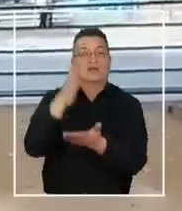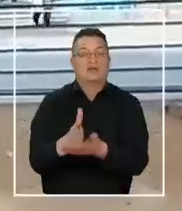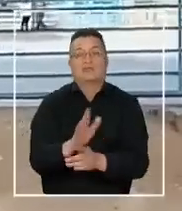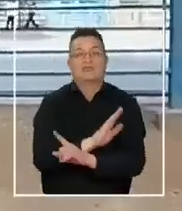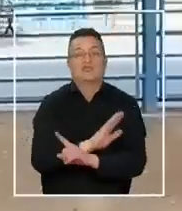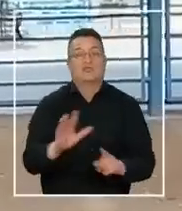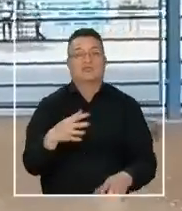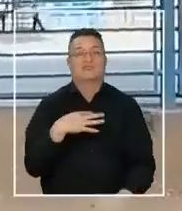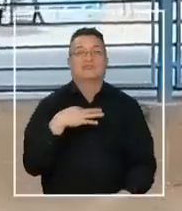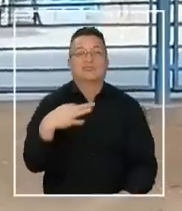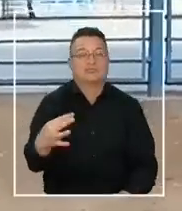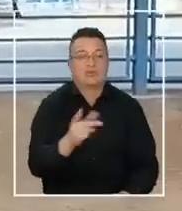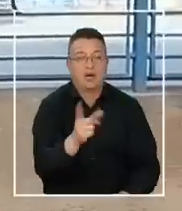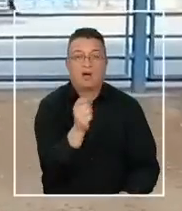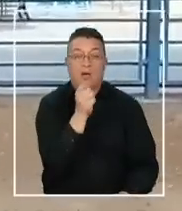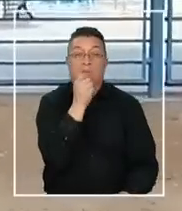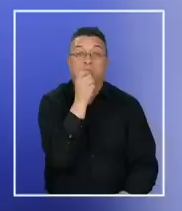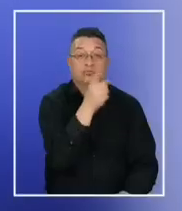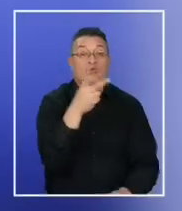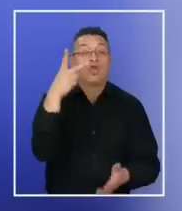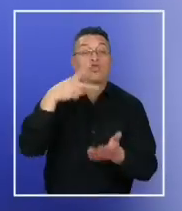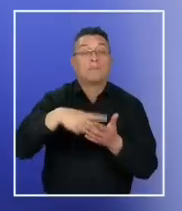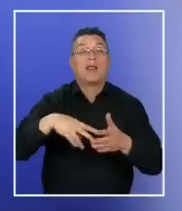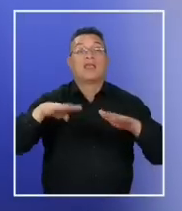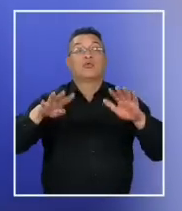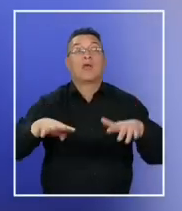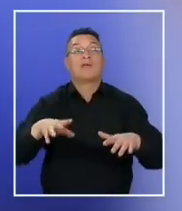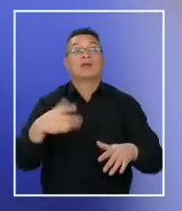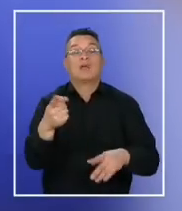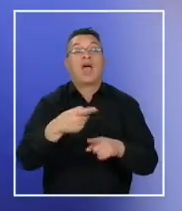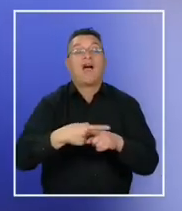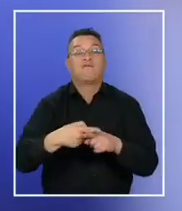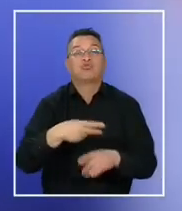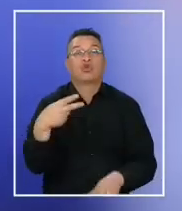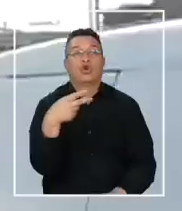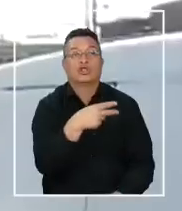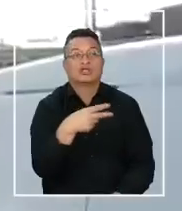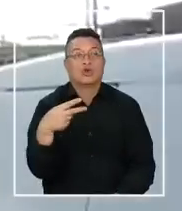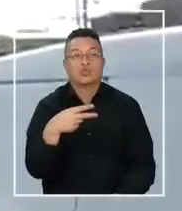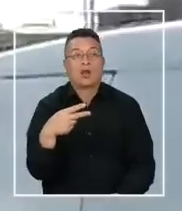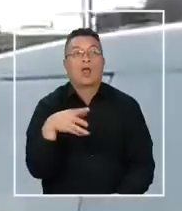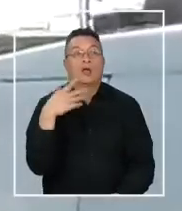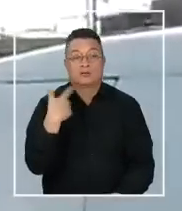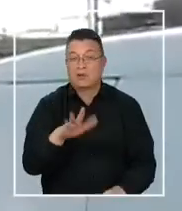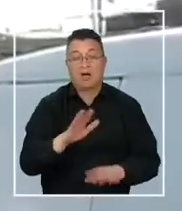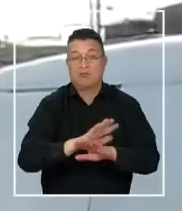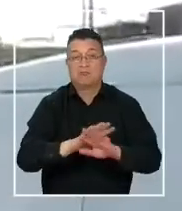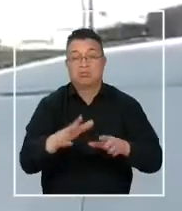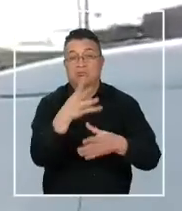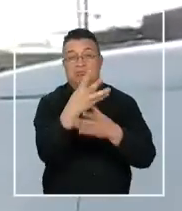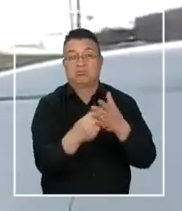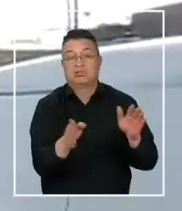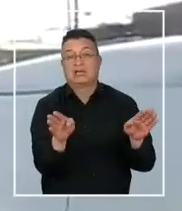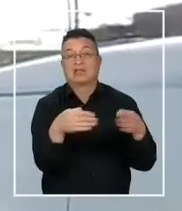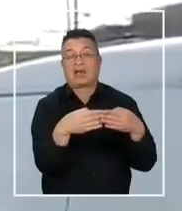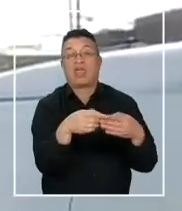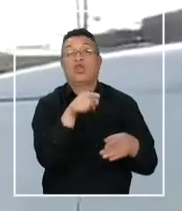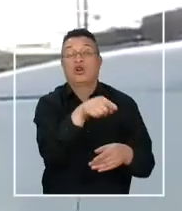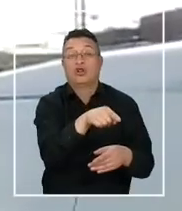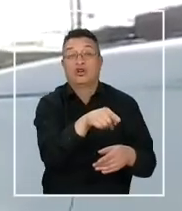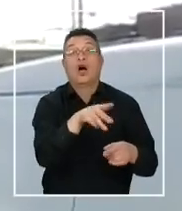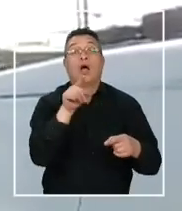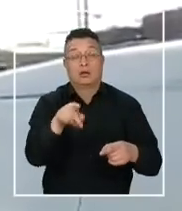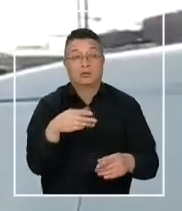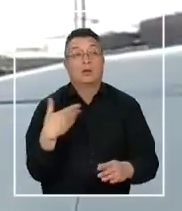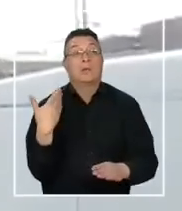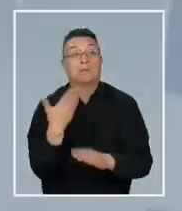aceptar el puesto tras la acusación que en 2019 recibió por abuso sexual, caso por el que fue sobreseído. El trícel determinó que